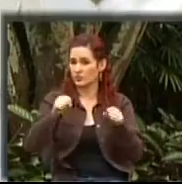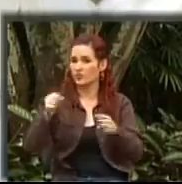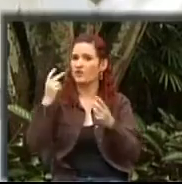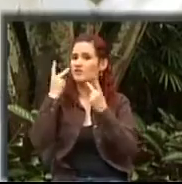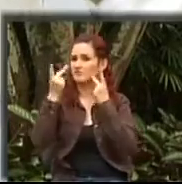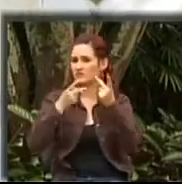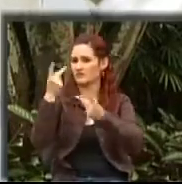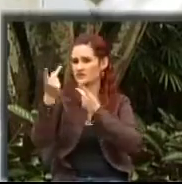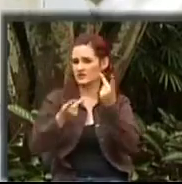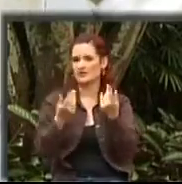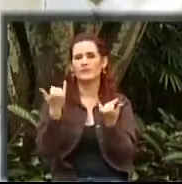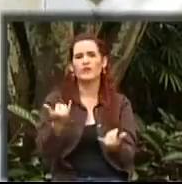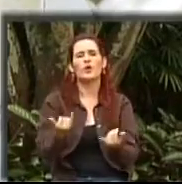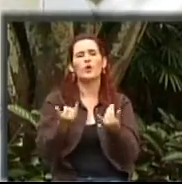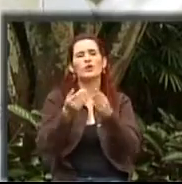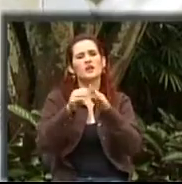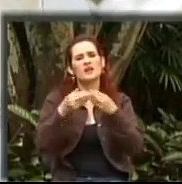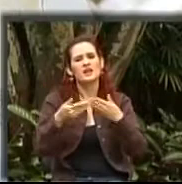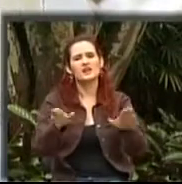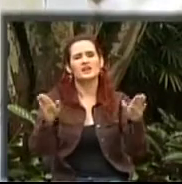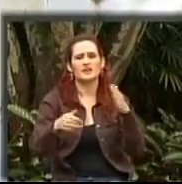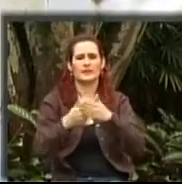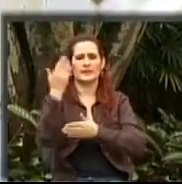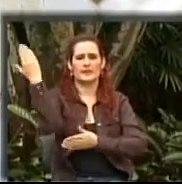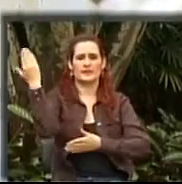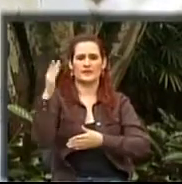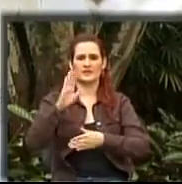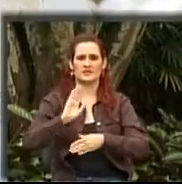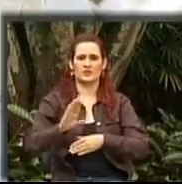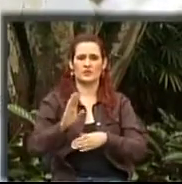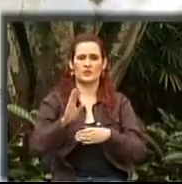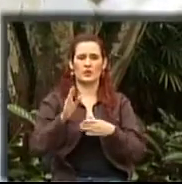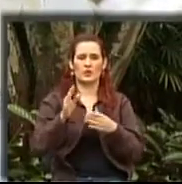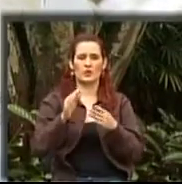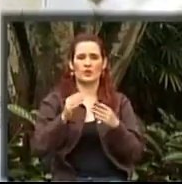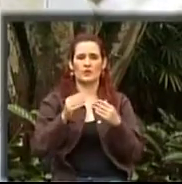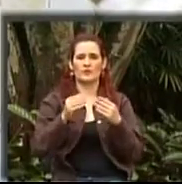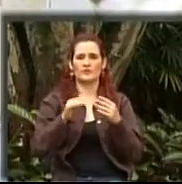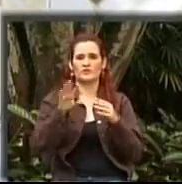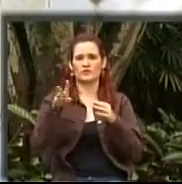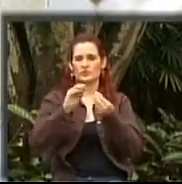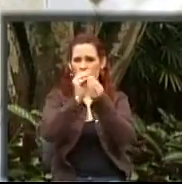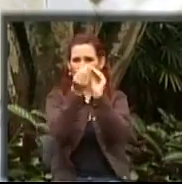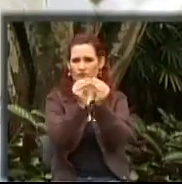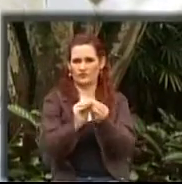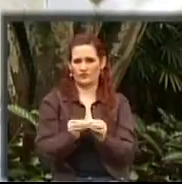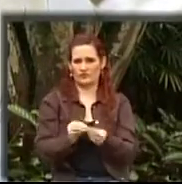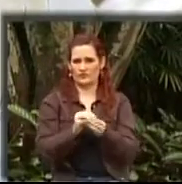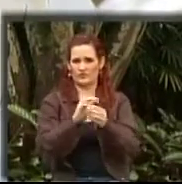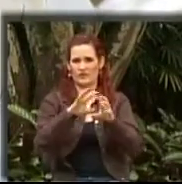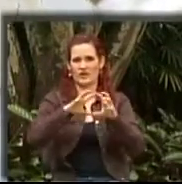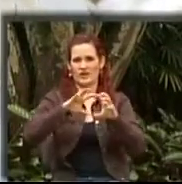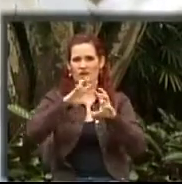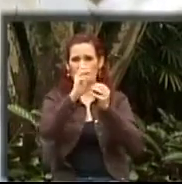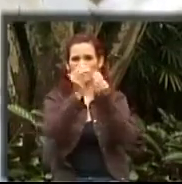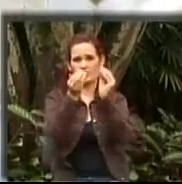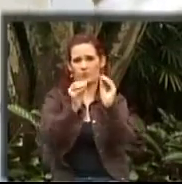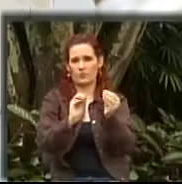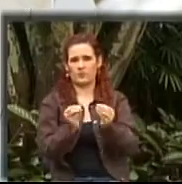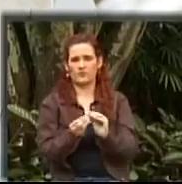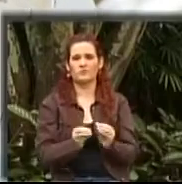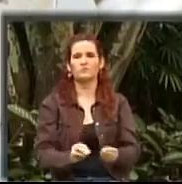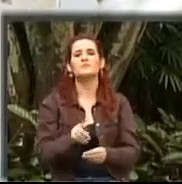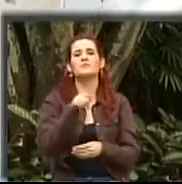hoy será la inauguración de la exposición Desataduras con las esculturas del maestro Leobardo Pérez Jiménez.